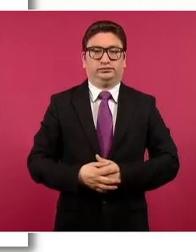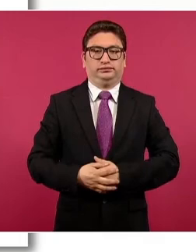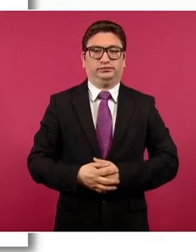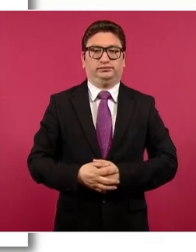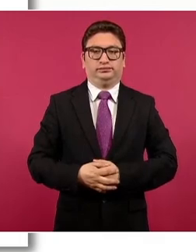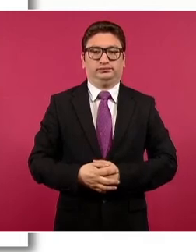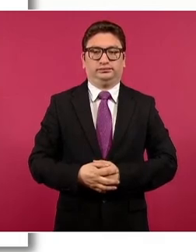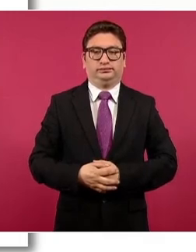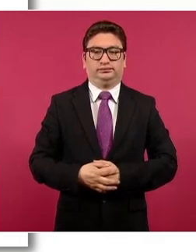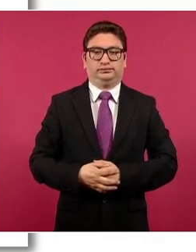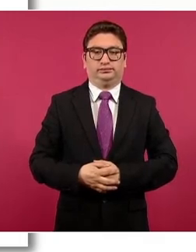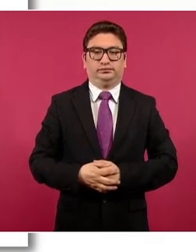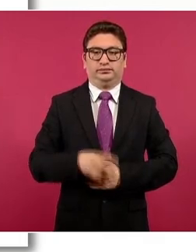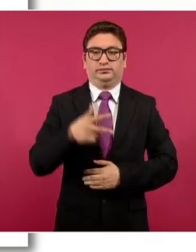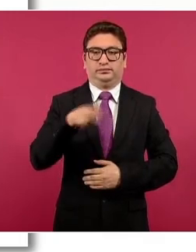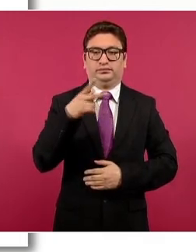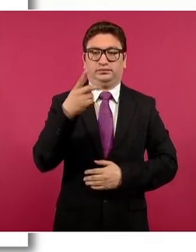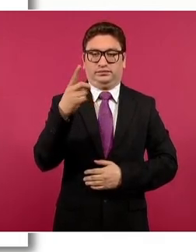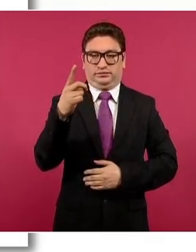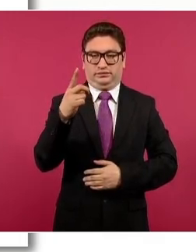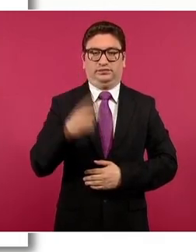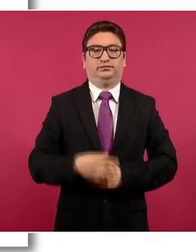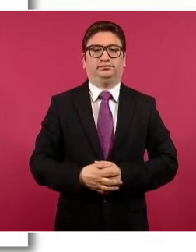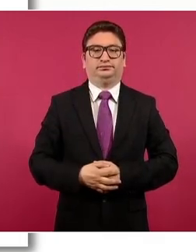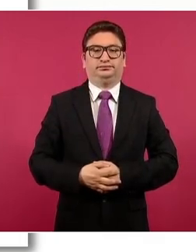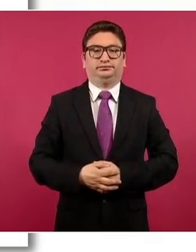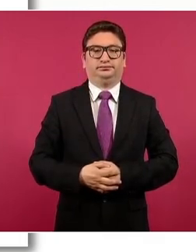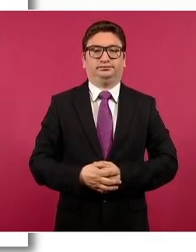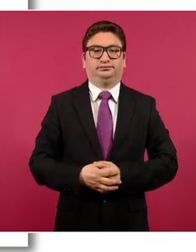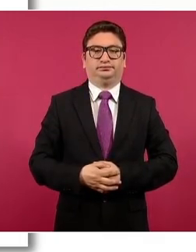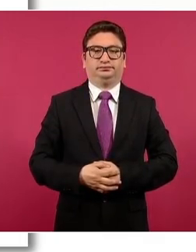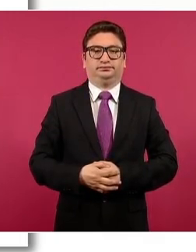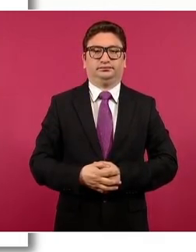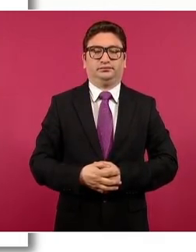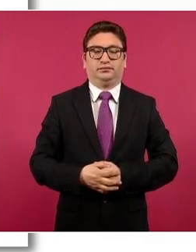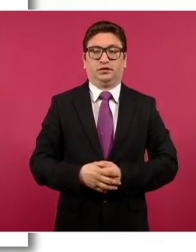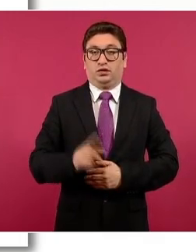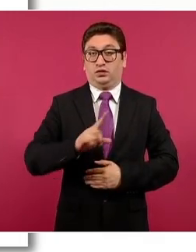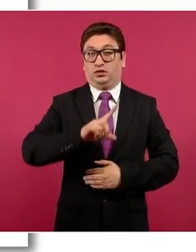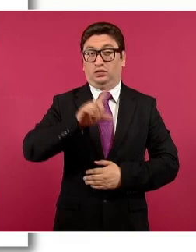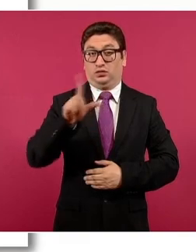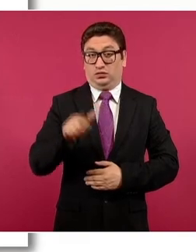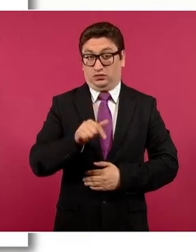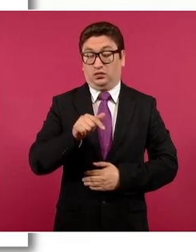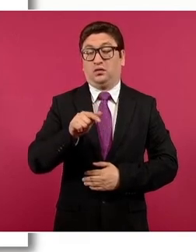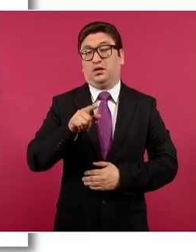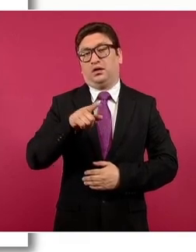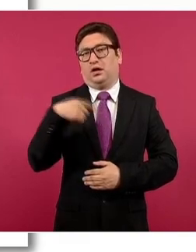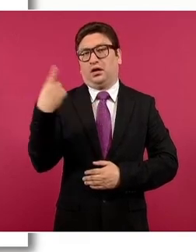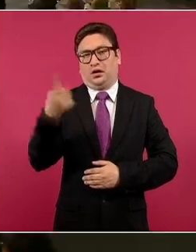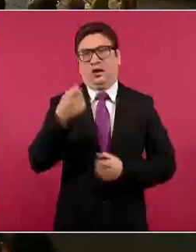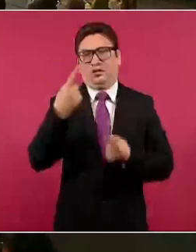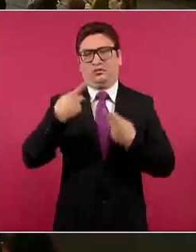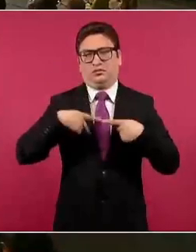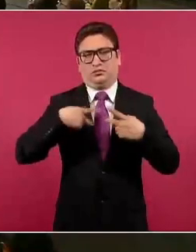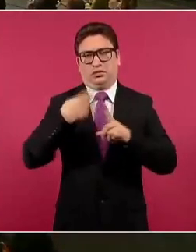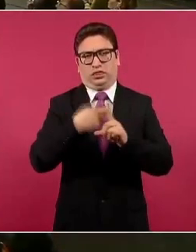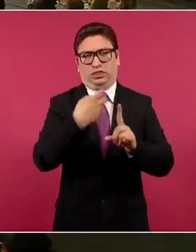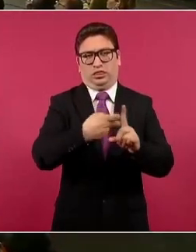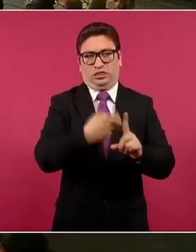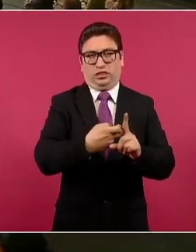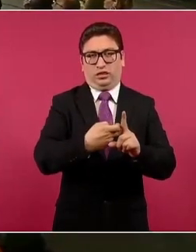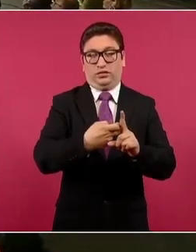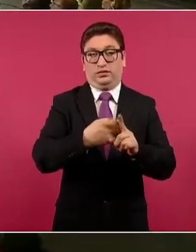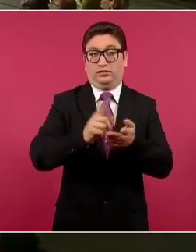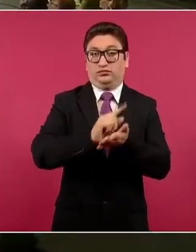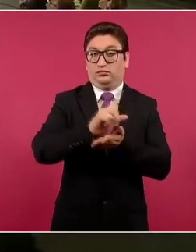13 de diciembre. Luego, por supuesto, ante la crítica que le hicieron algunos usuarios, borró